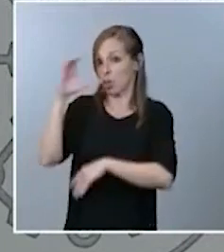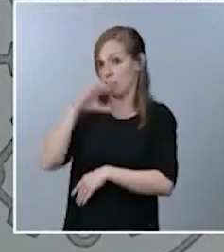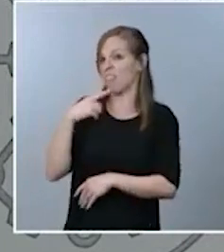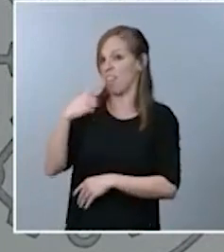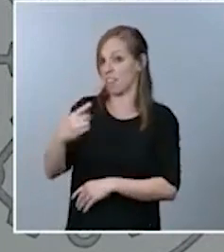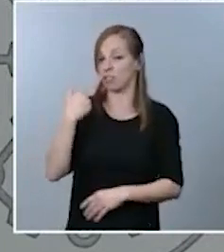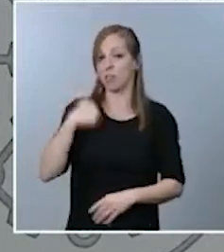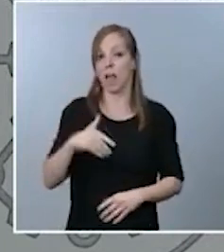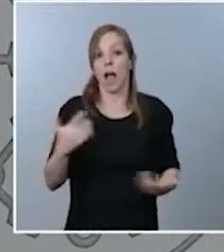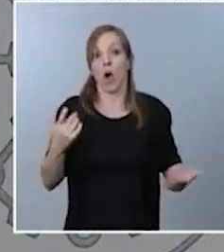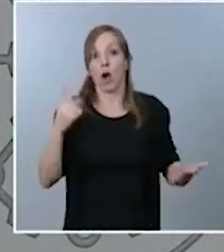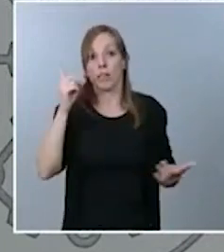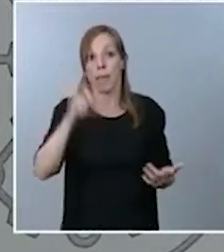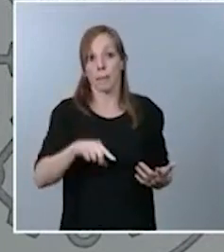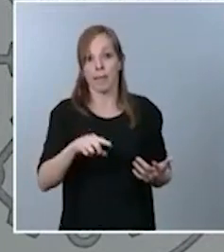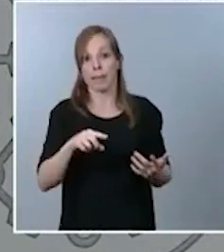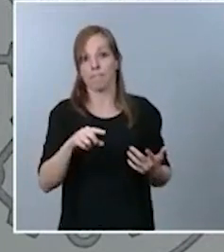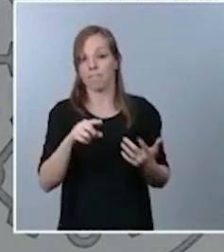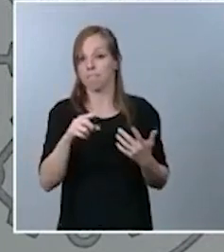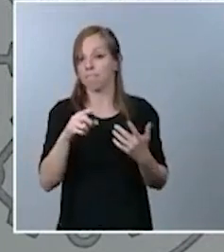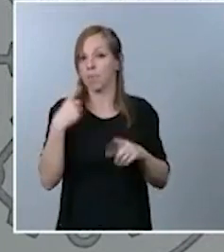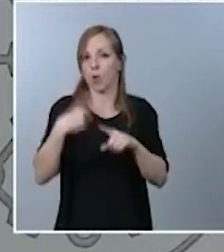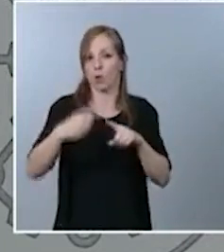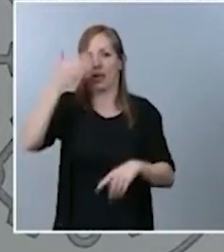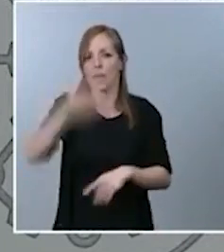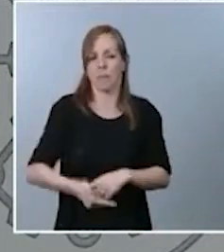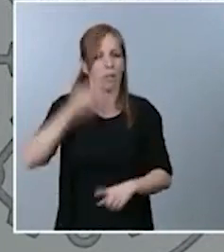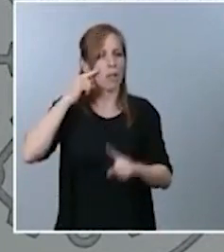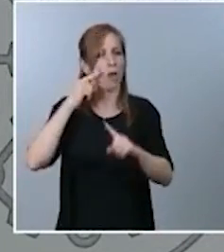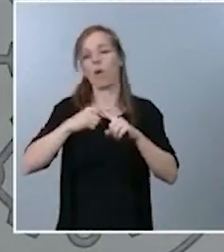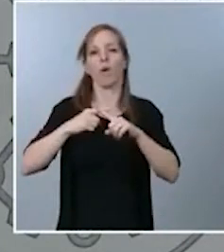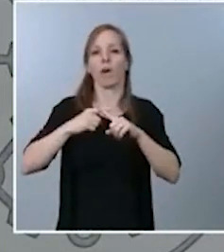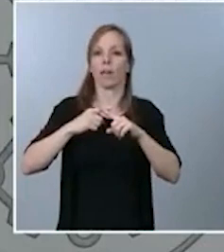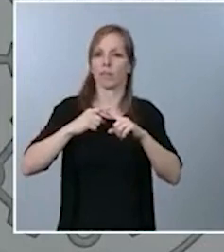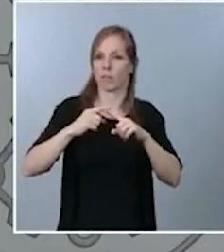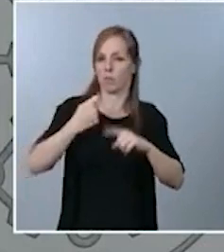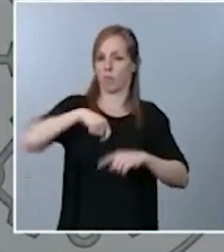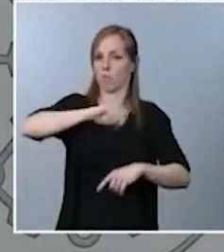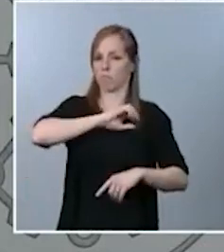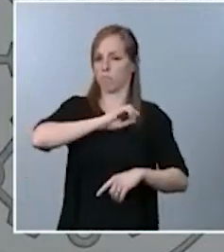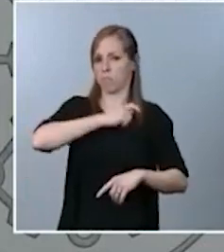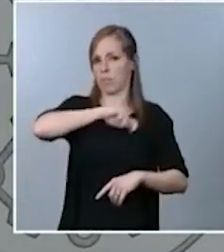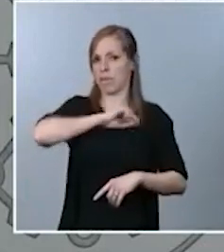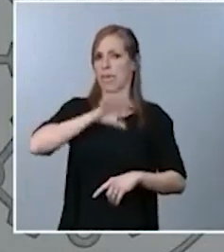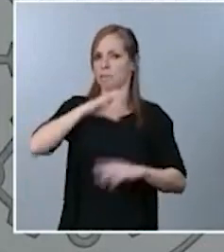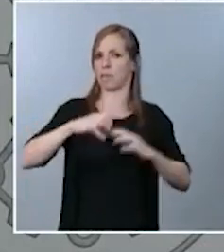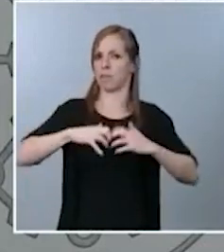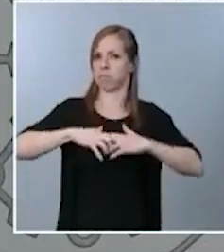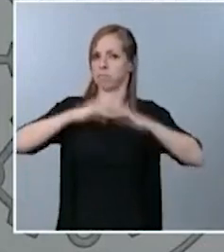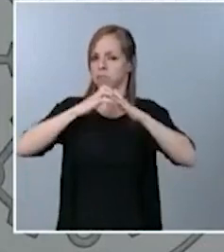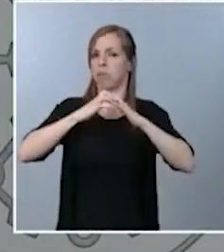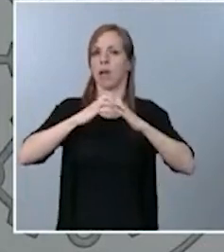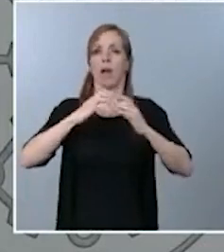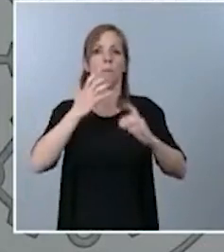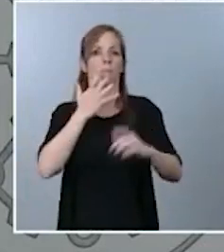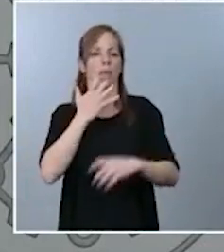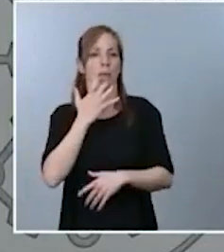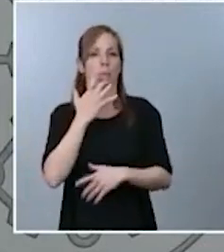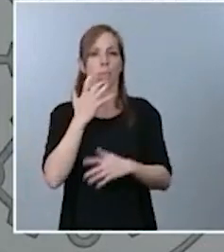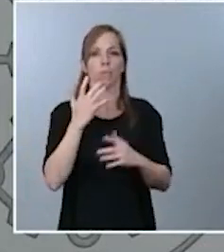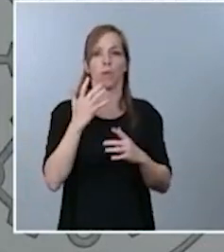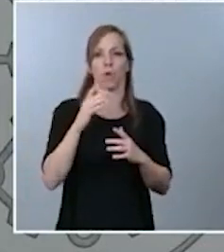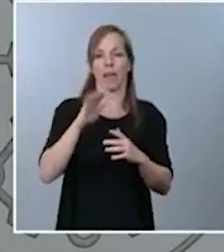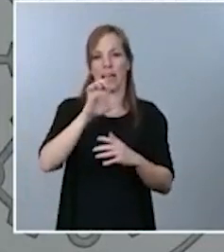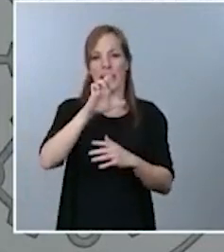elementos imprescindibles para la recuperación de nuestro país, como tiene que ver con la extensión de los programas de los ERTE o la